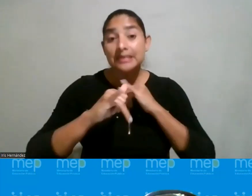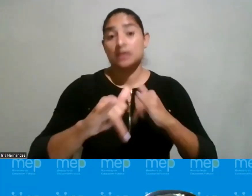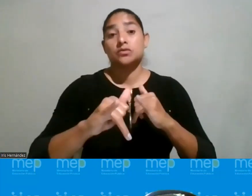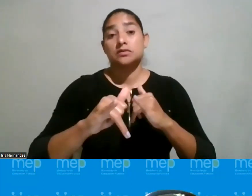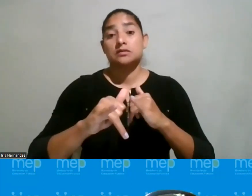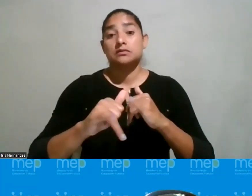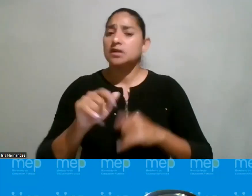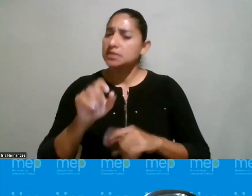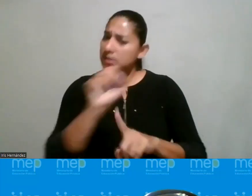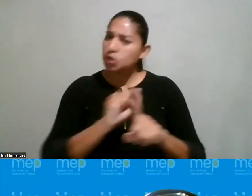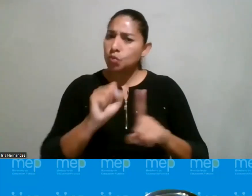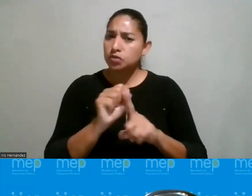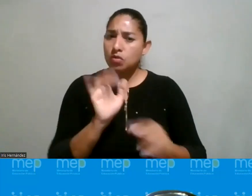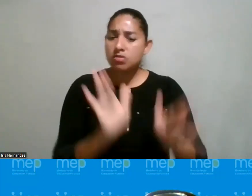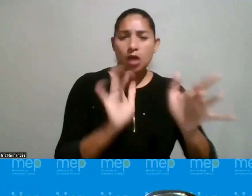comportamientos